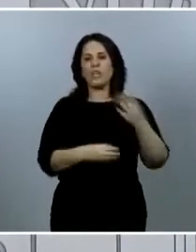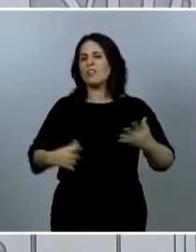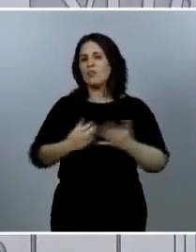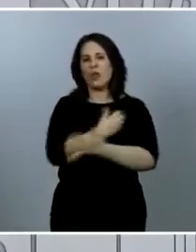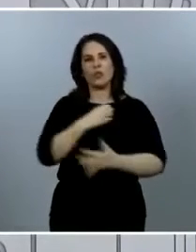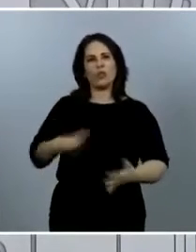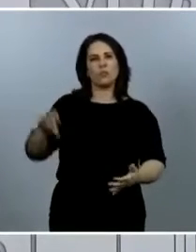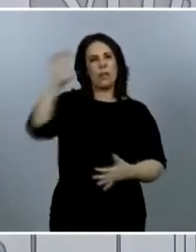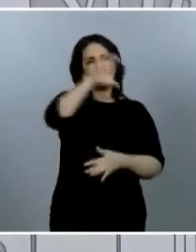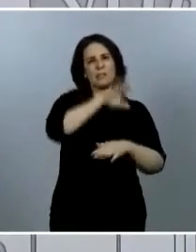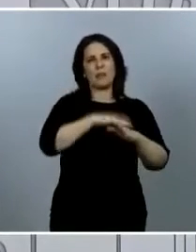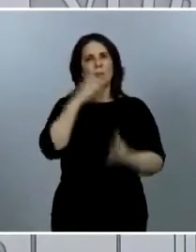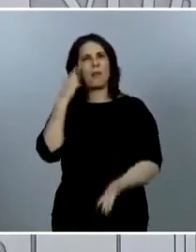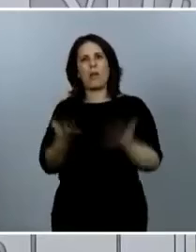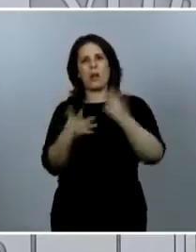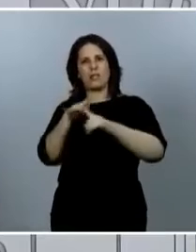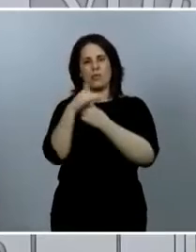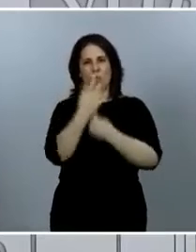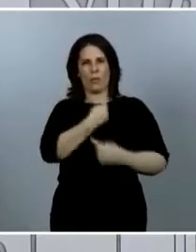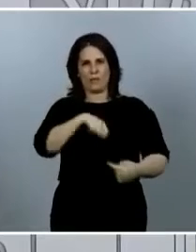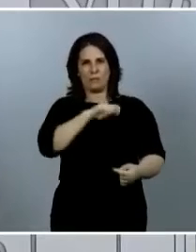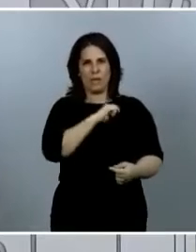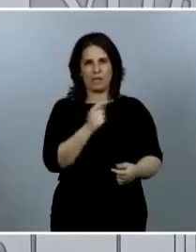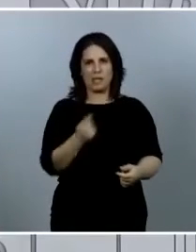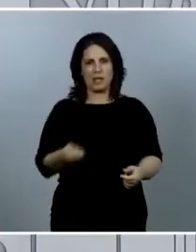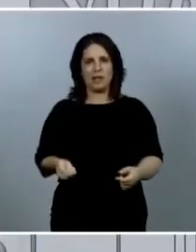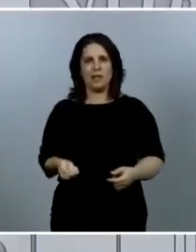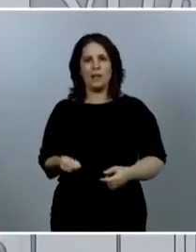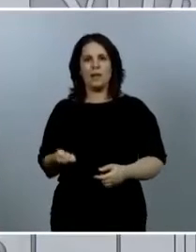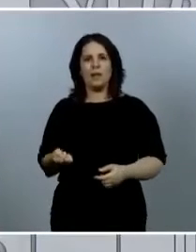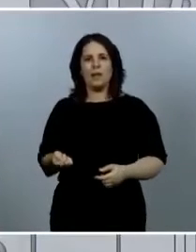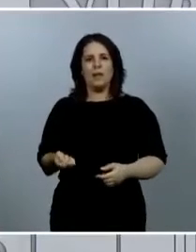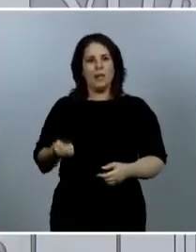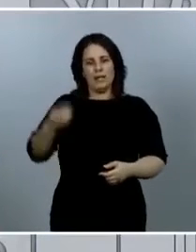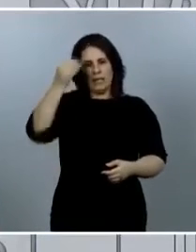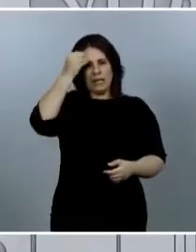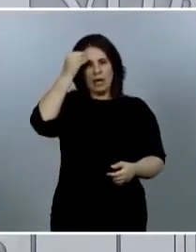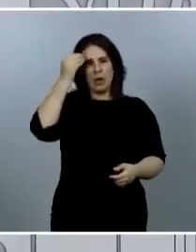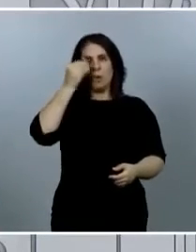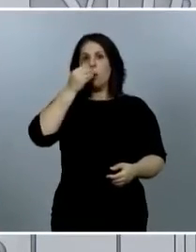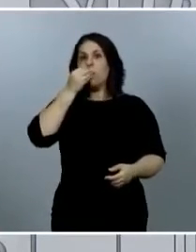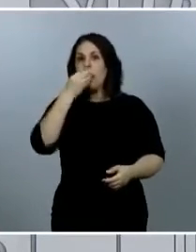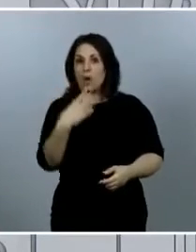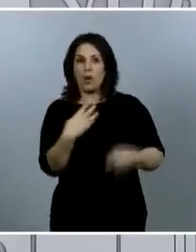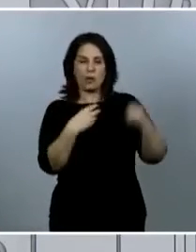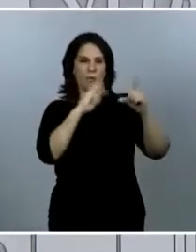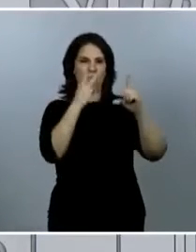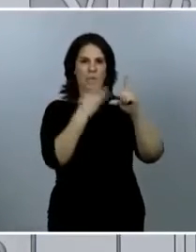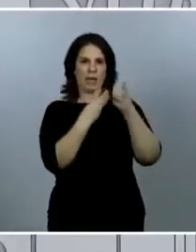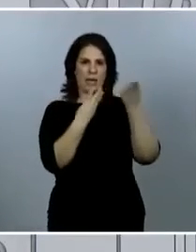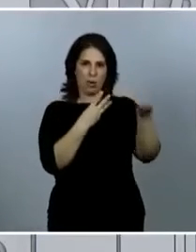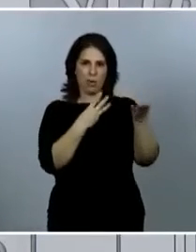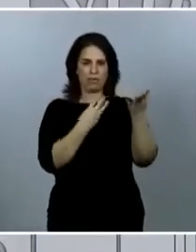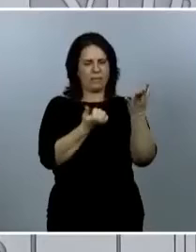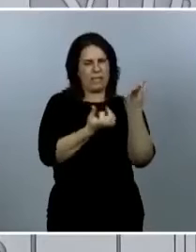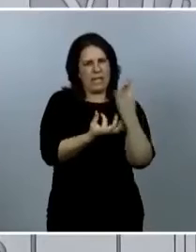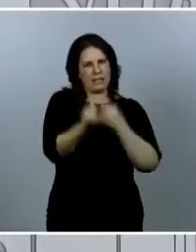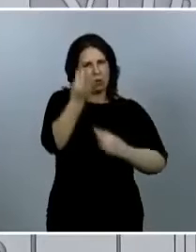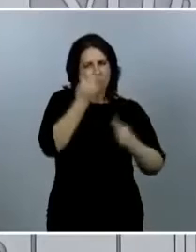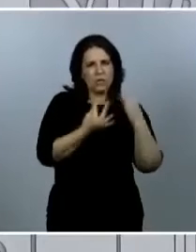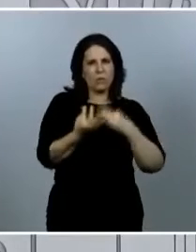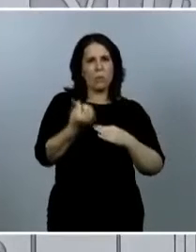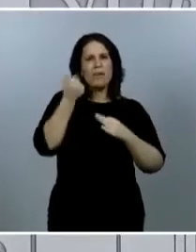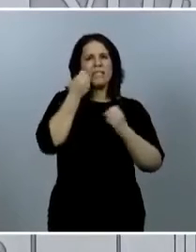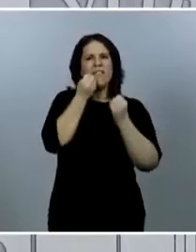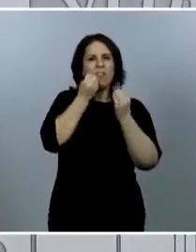España. Yo creo que es mejor utilizar lo que se publica en la página web, que es mucho más exhaustivo y da más información de los pocos